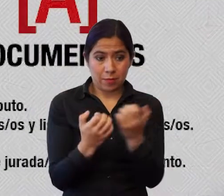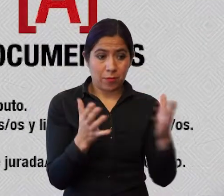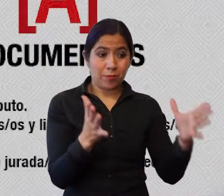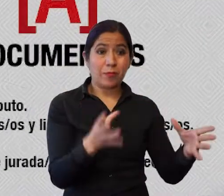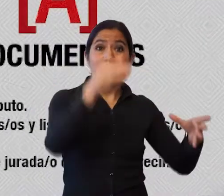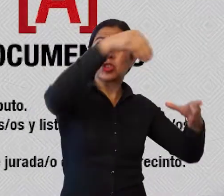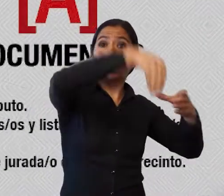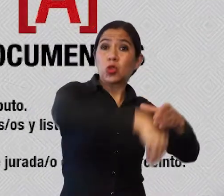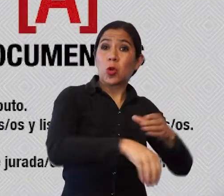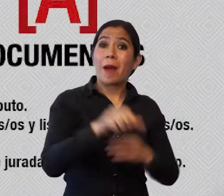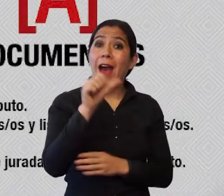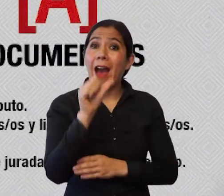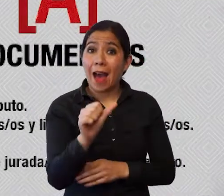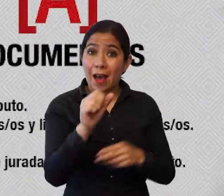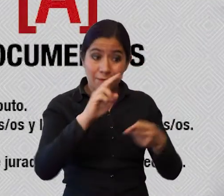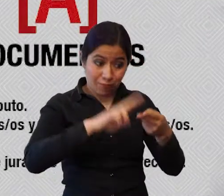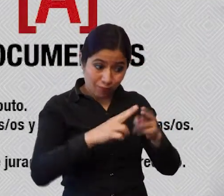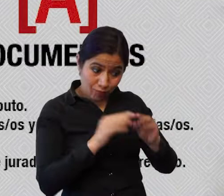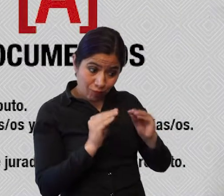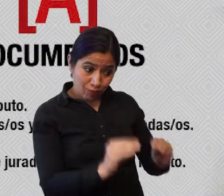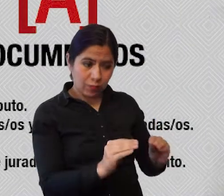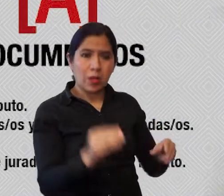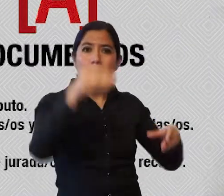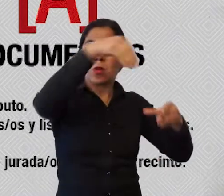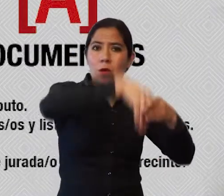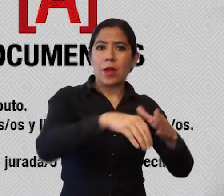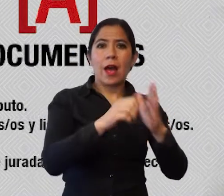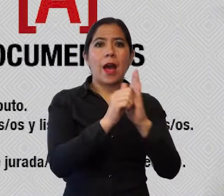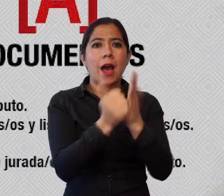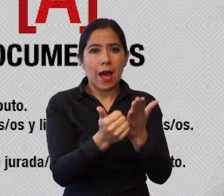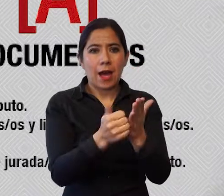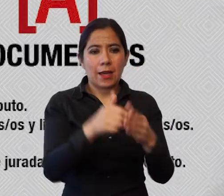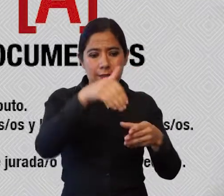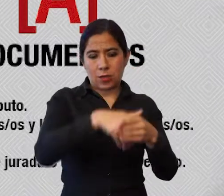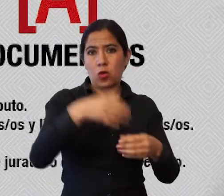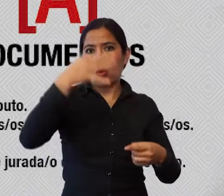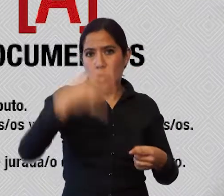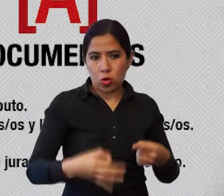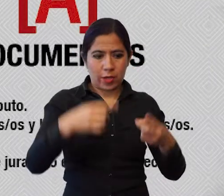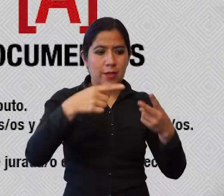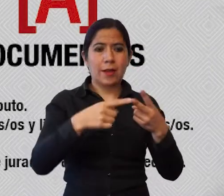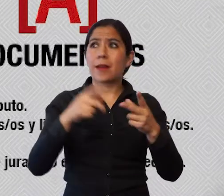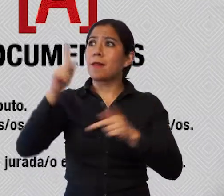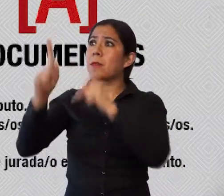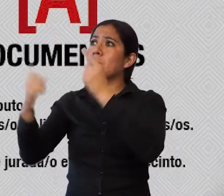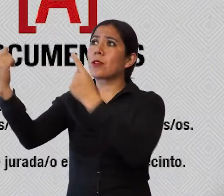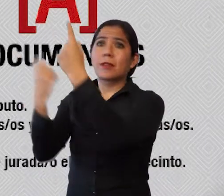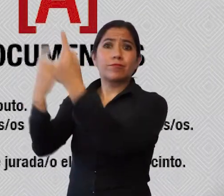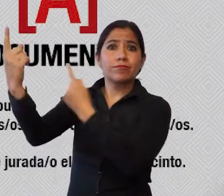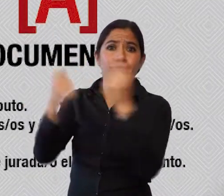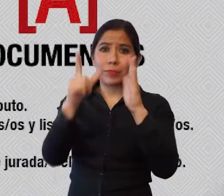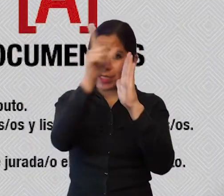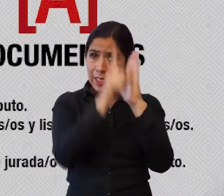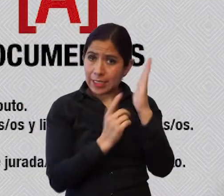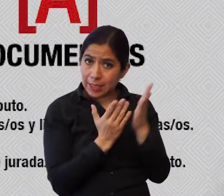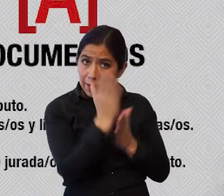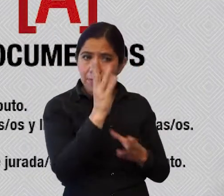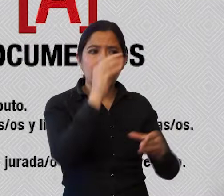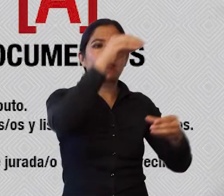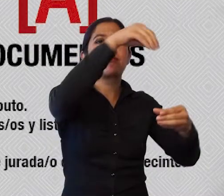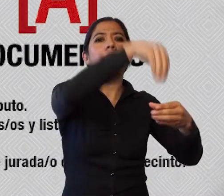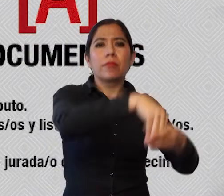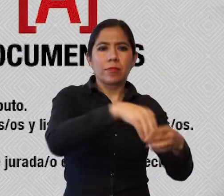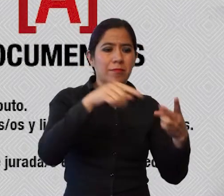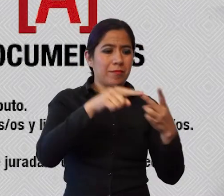el acta electoral original, la lista índice de habilitados, la lista